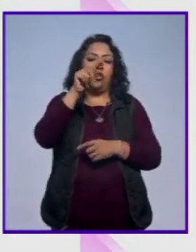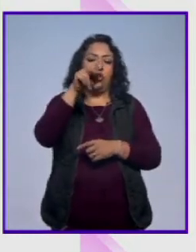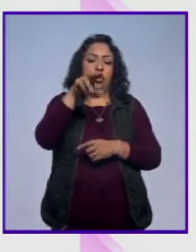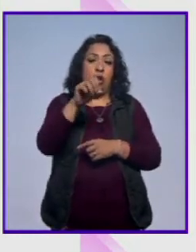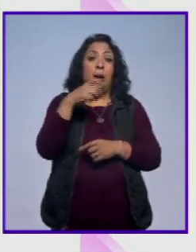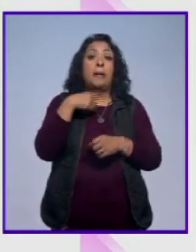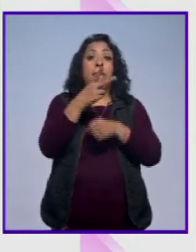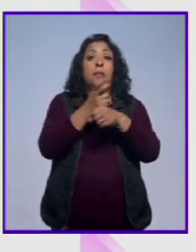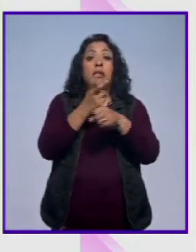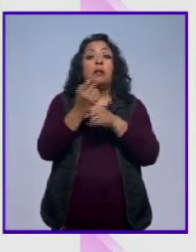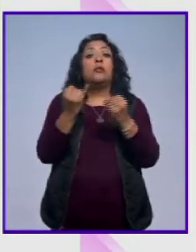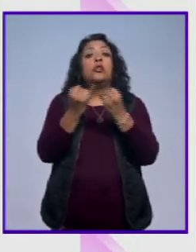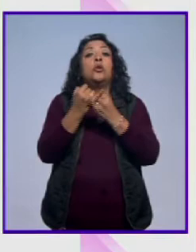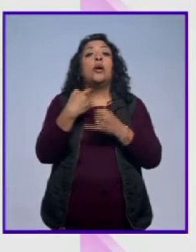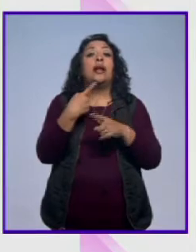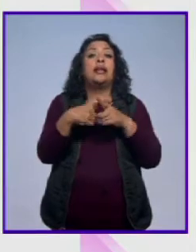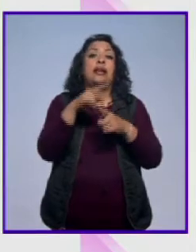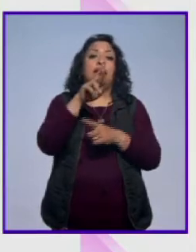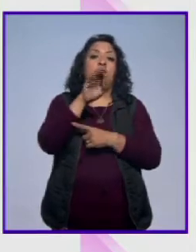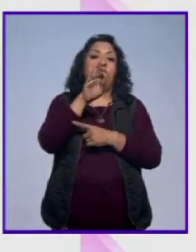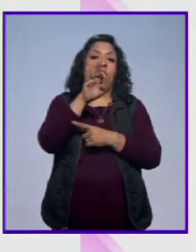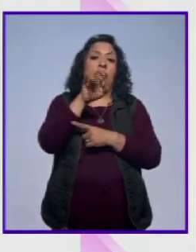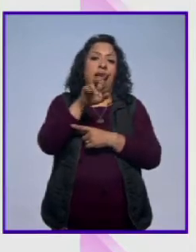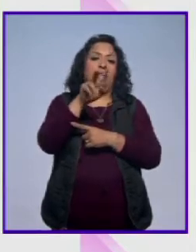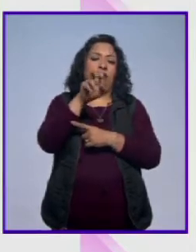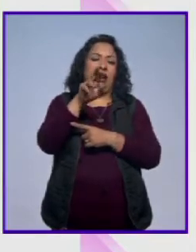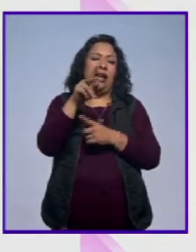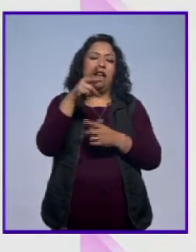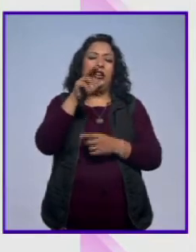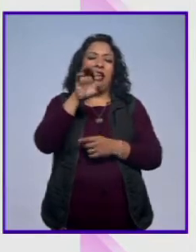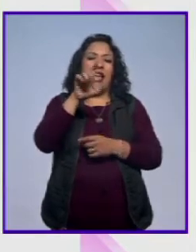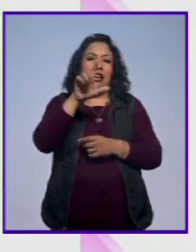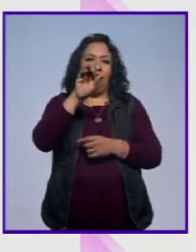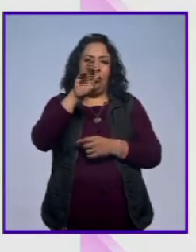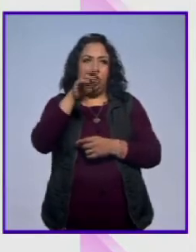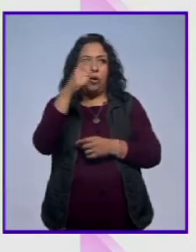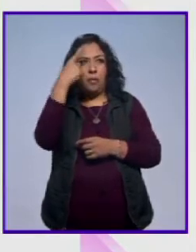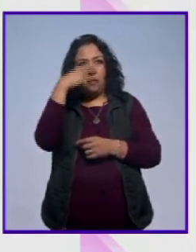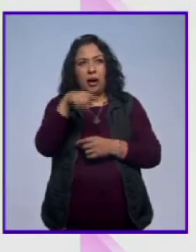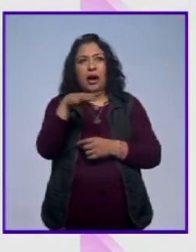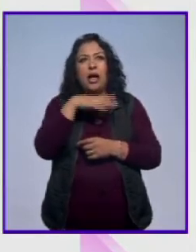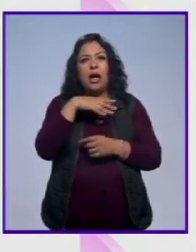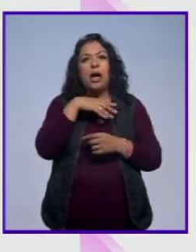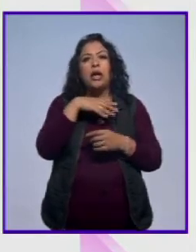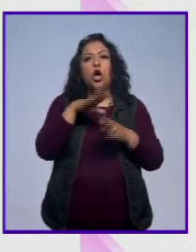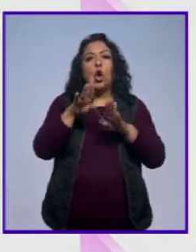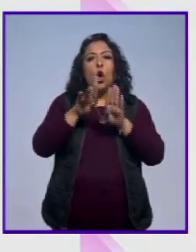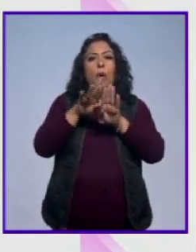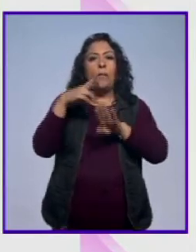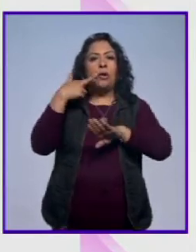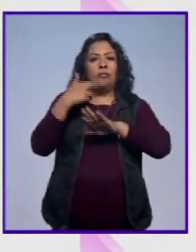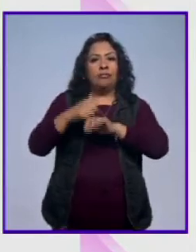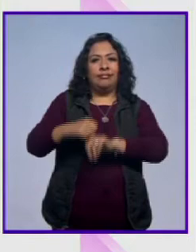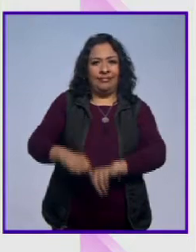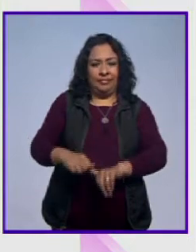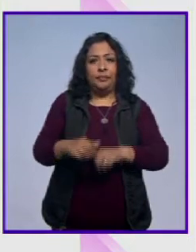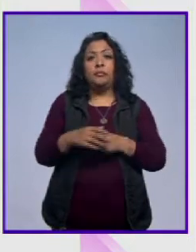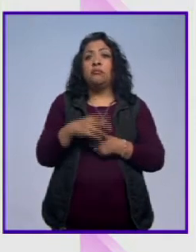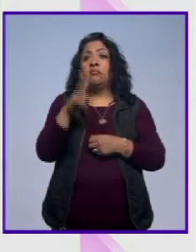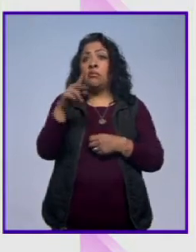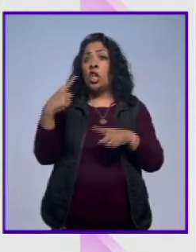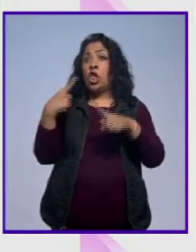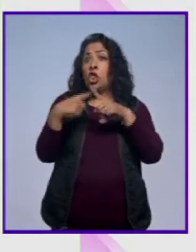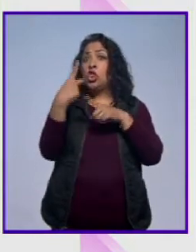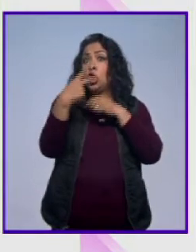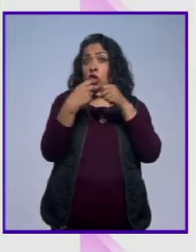invitamos también a Rafael Barajas el fisgón para que hiciera la línea curatorial y nos tardamos